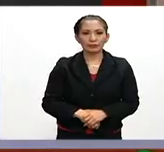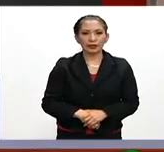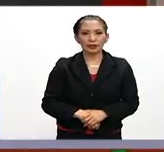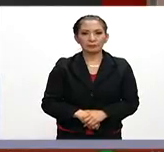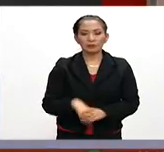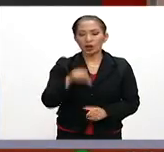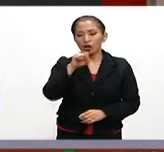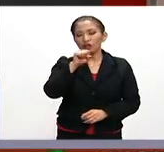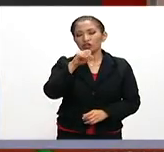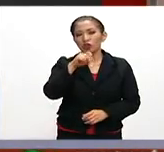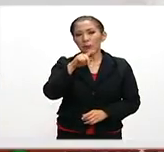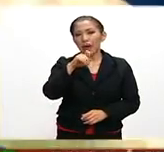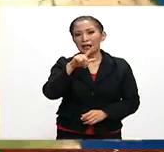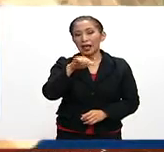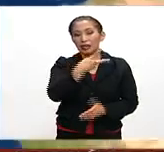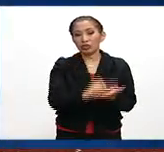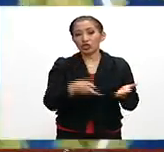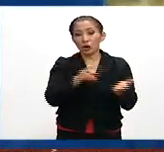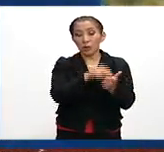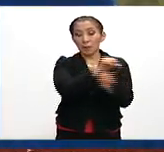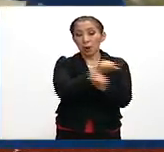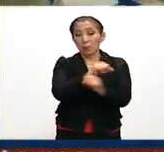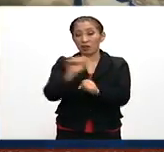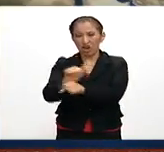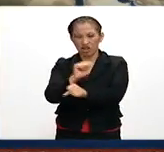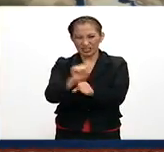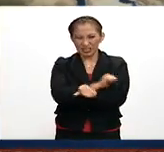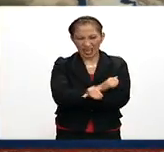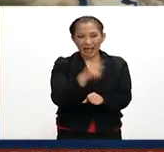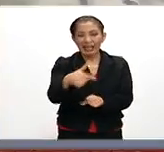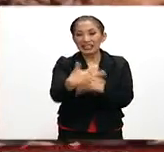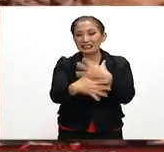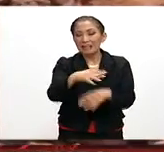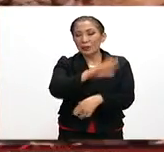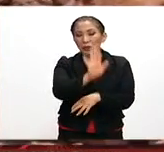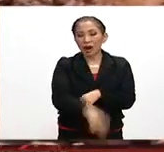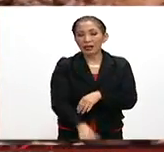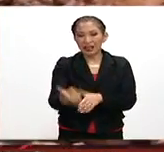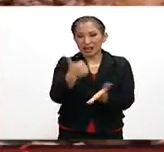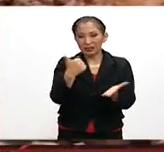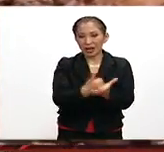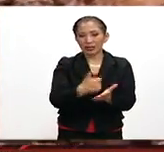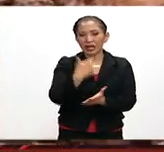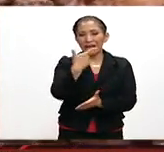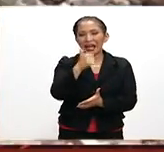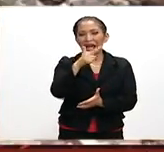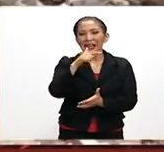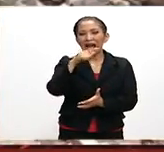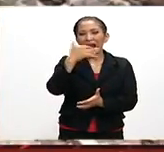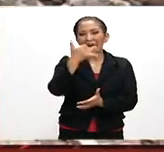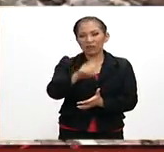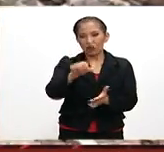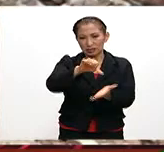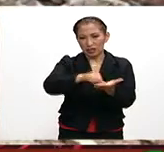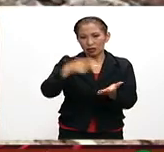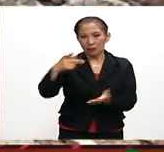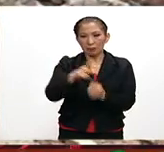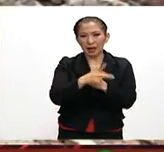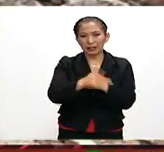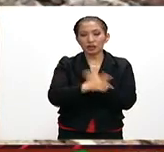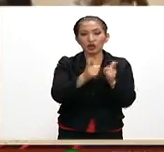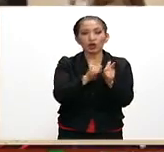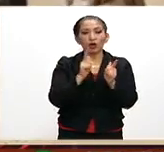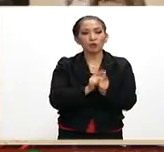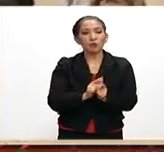En Somalia, un doble atentado con coche bomba dejó un saldo de al menos 15 muertos en la ciudad de Galcayo, en el centro del país. El grupo